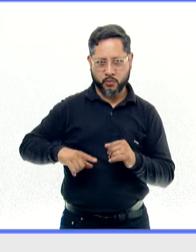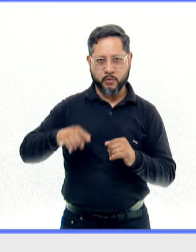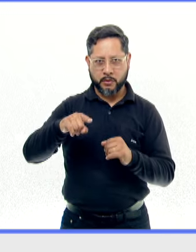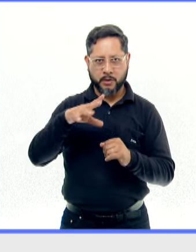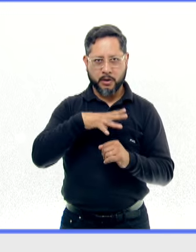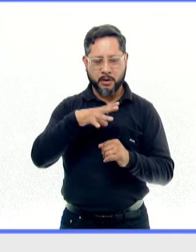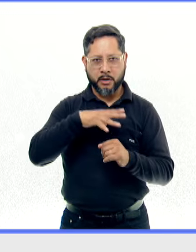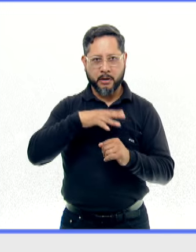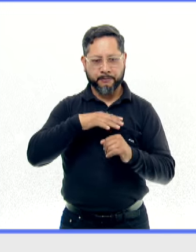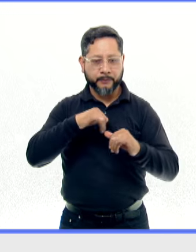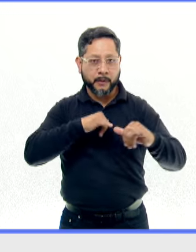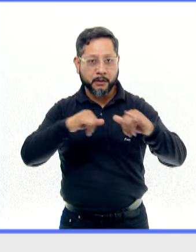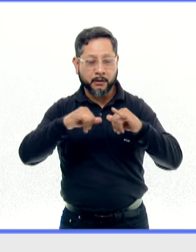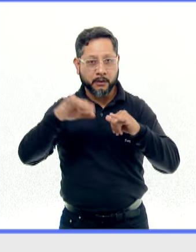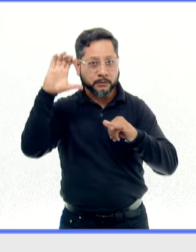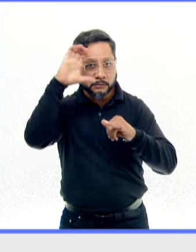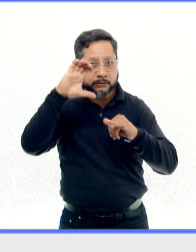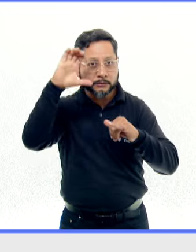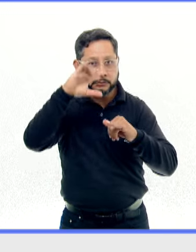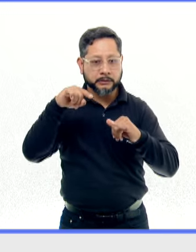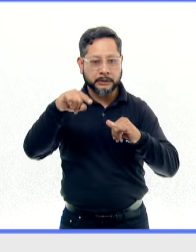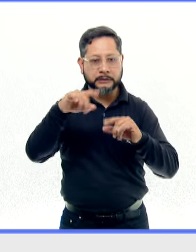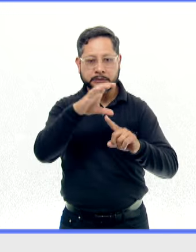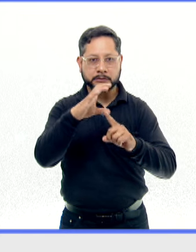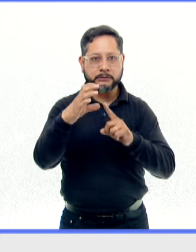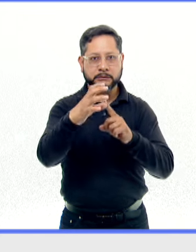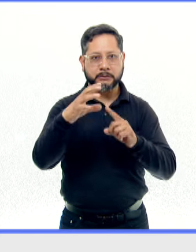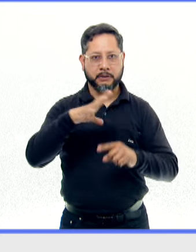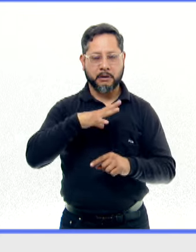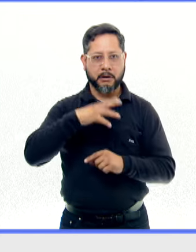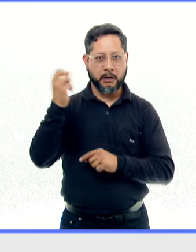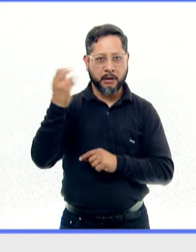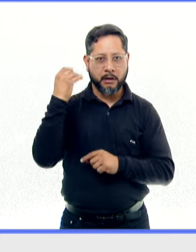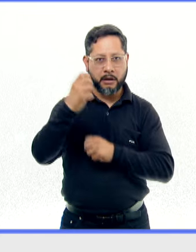Instituto de Geosciencias durante la Primera Sesión del 2024.